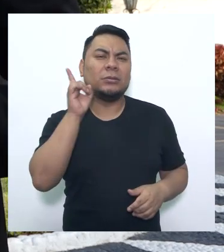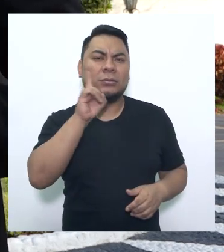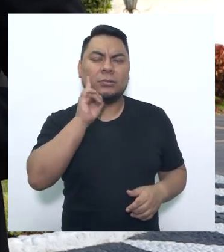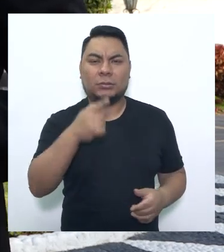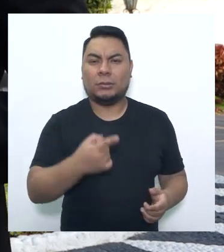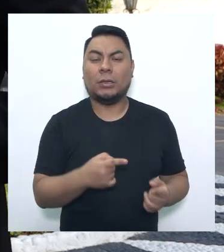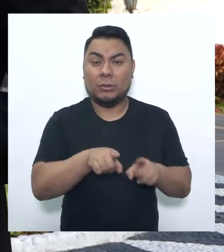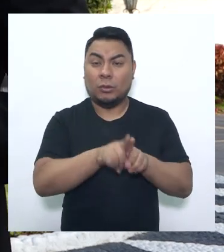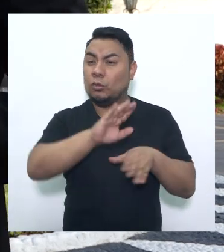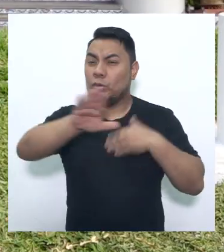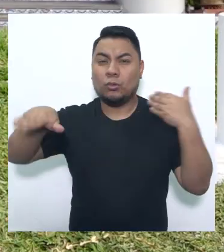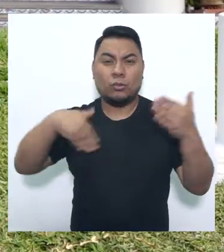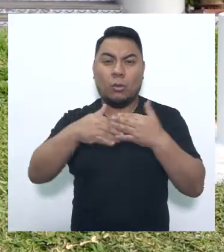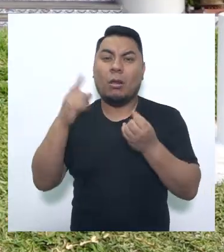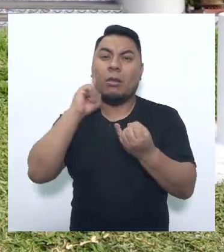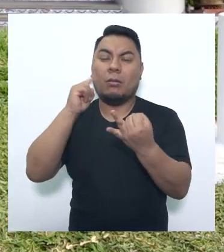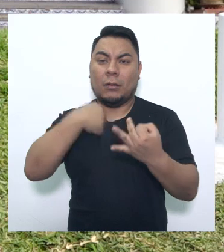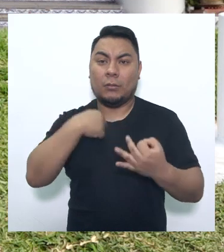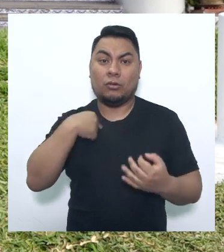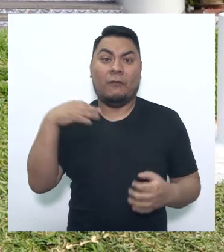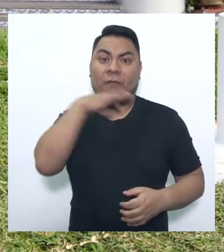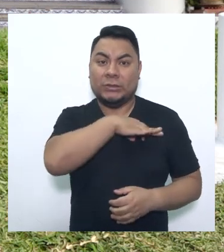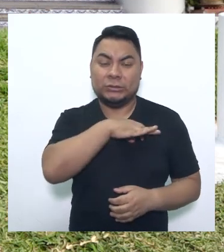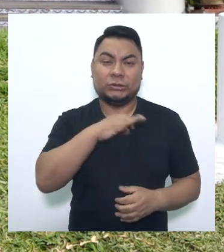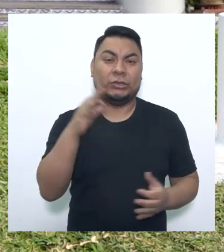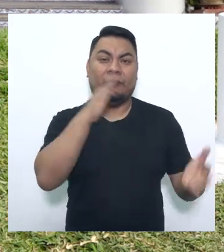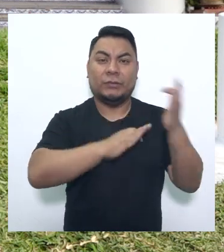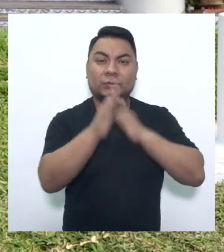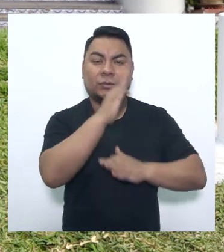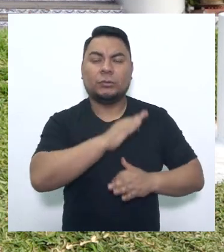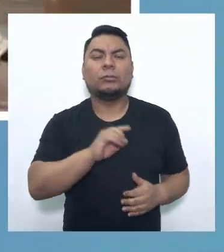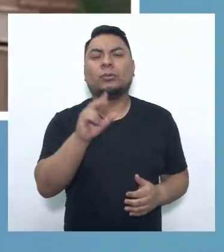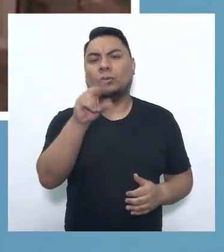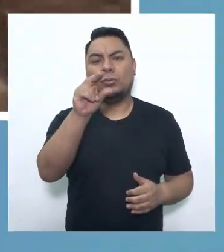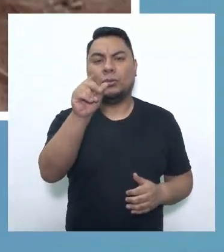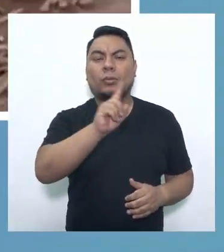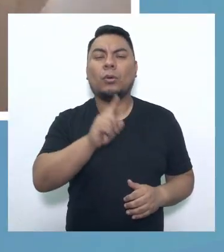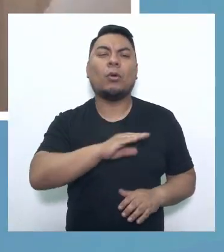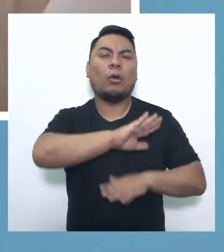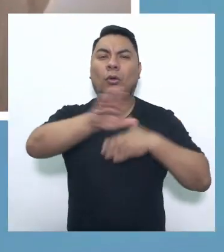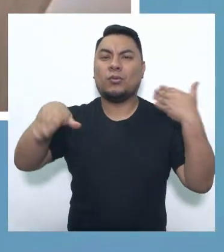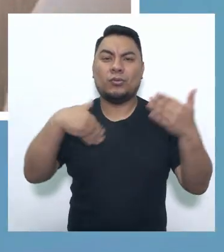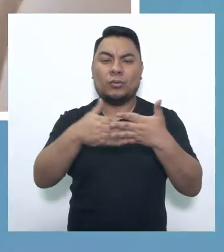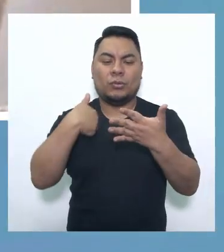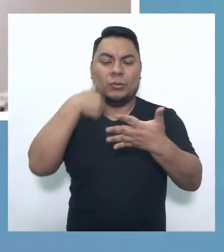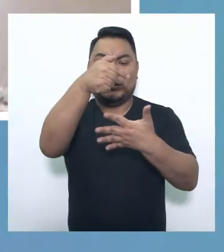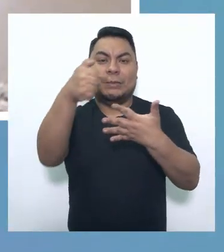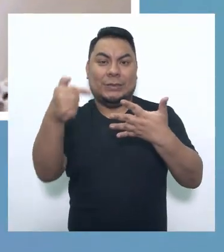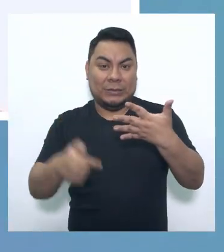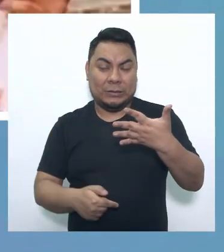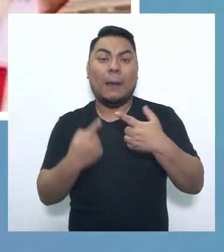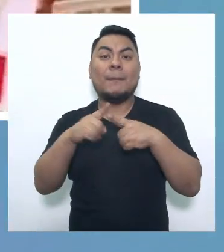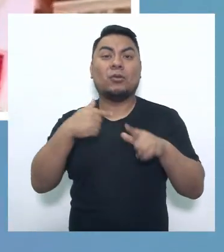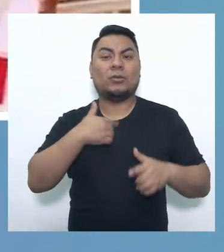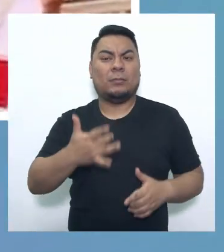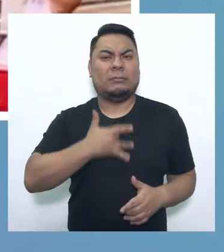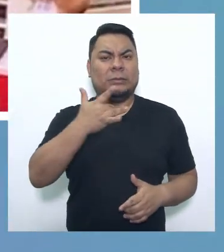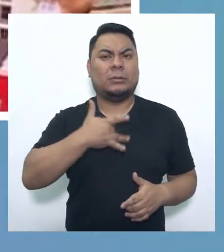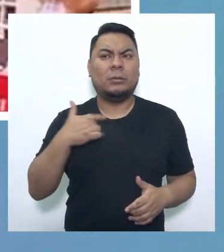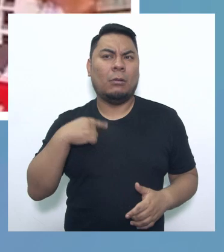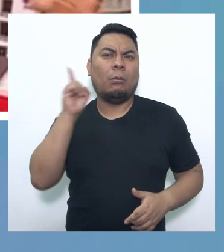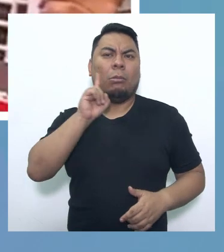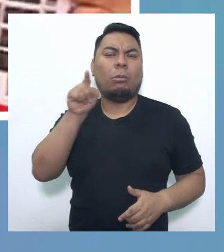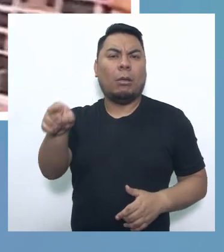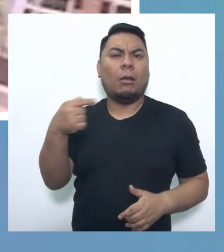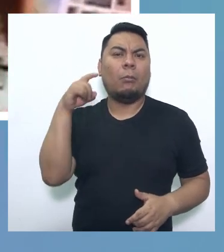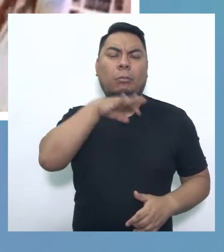considera delito de estafa? No, no toda situación en la que me siento engañado constituye el